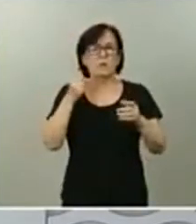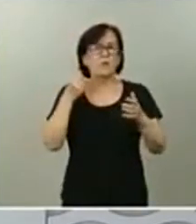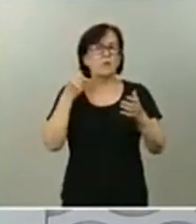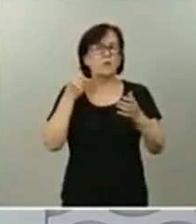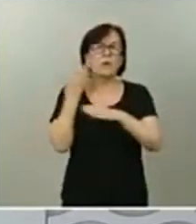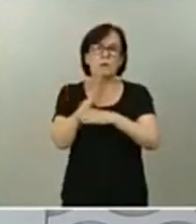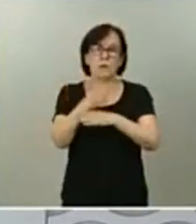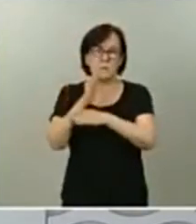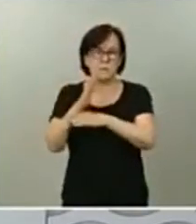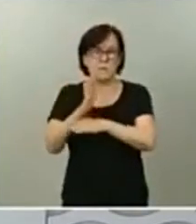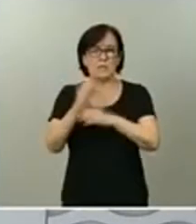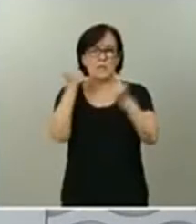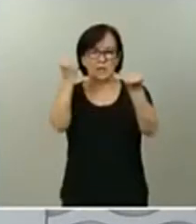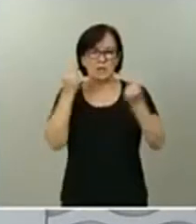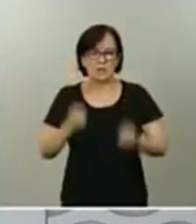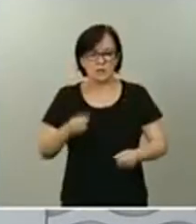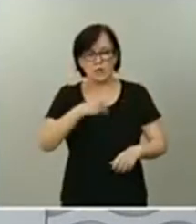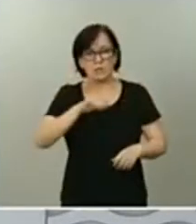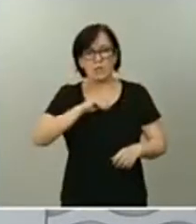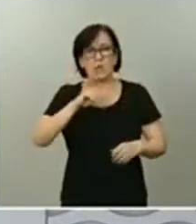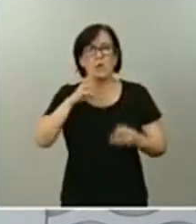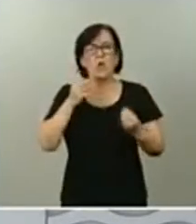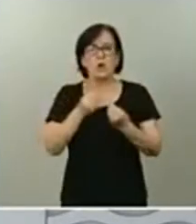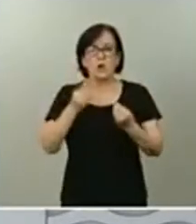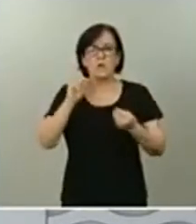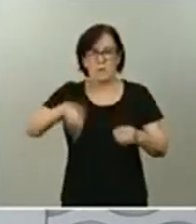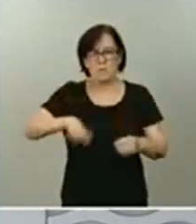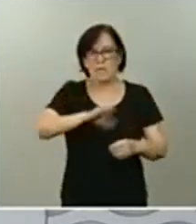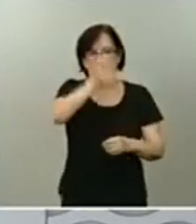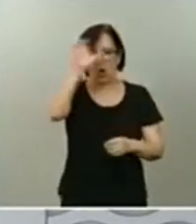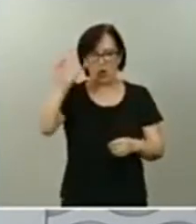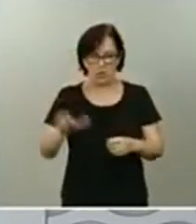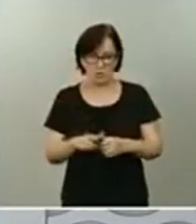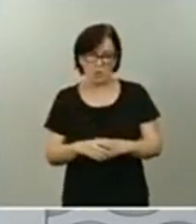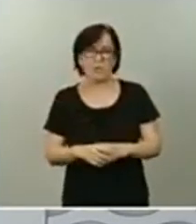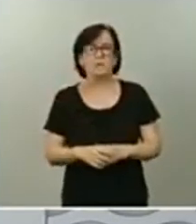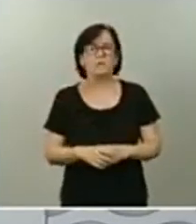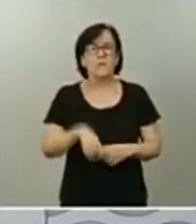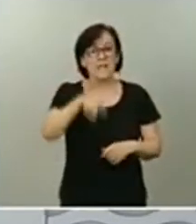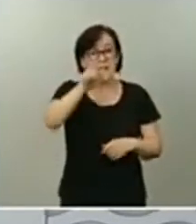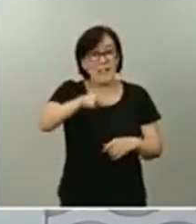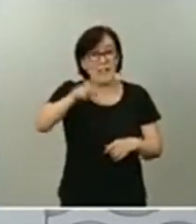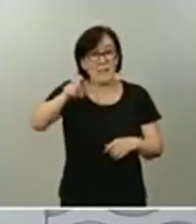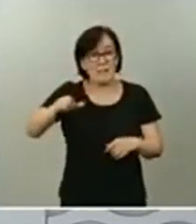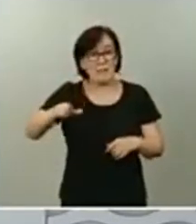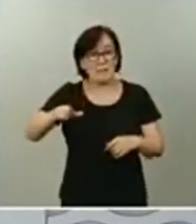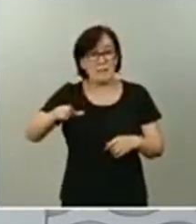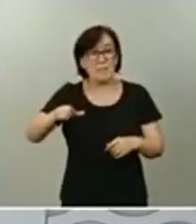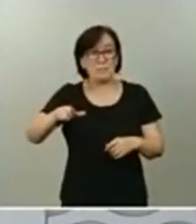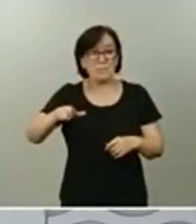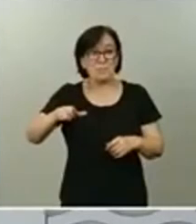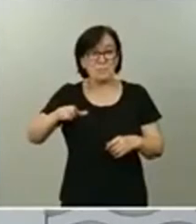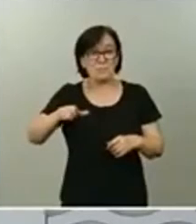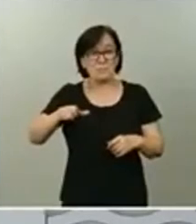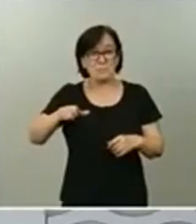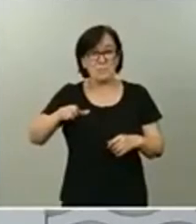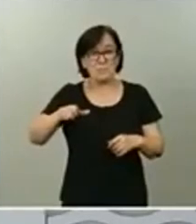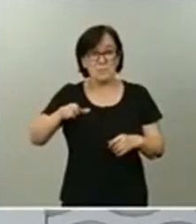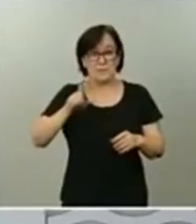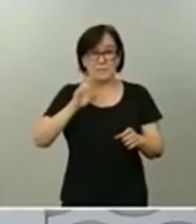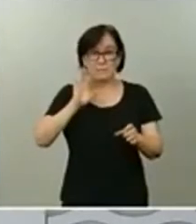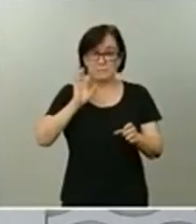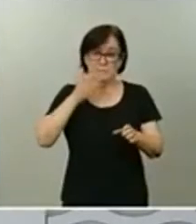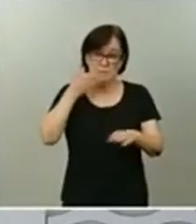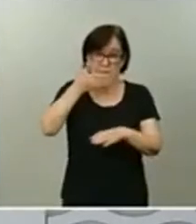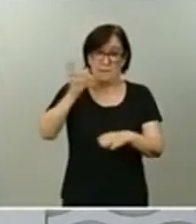de instituciones españolas como europeas. De hecho, entre las personas que van a asistir, que se espera que